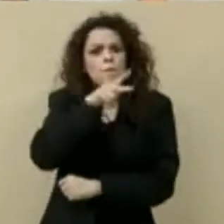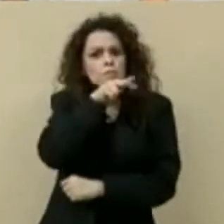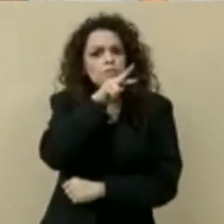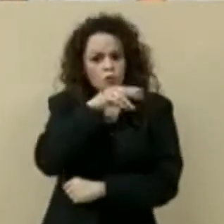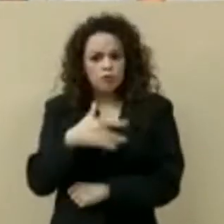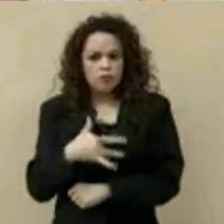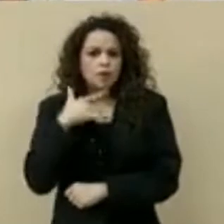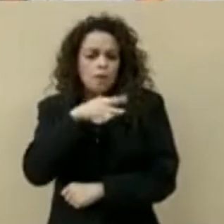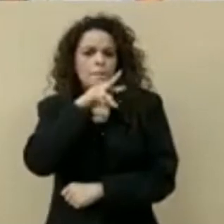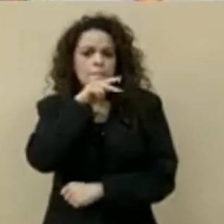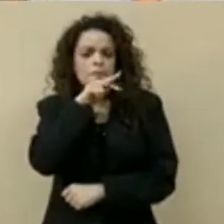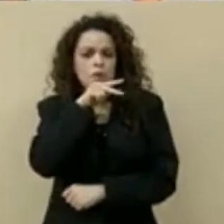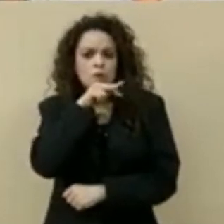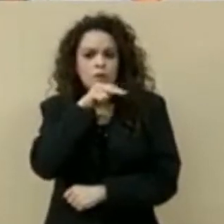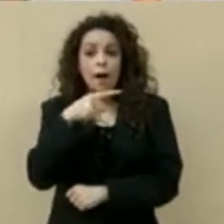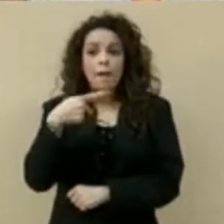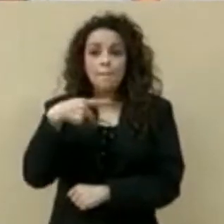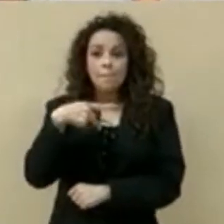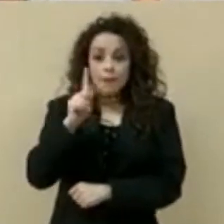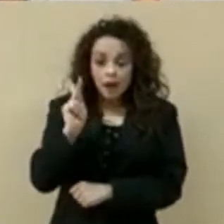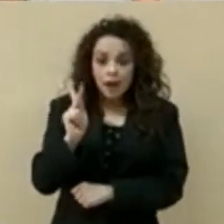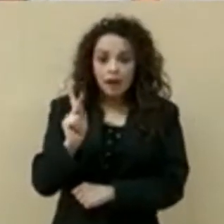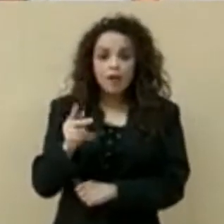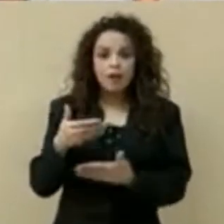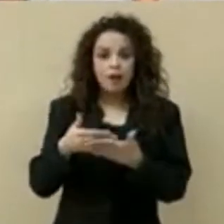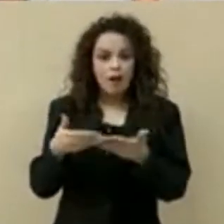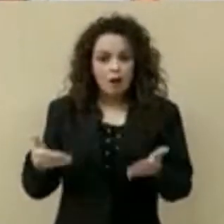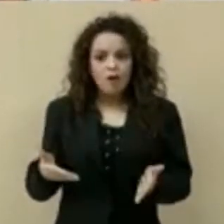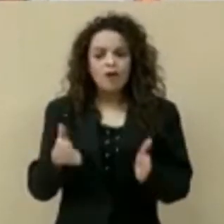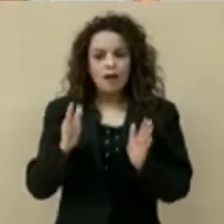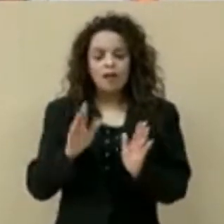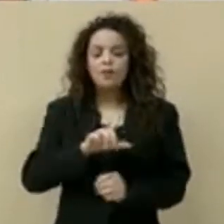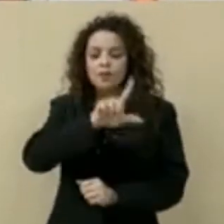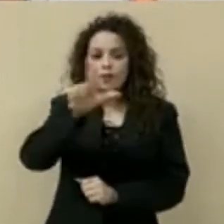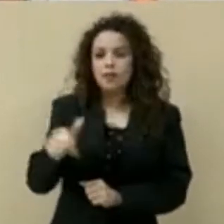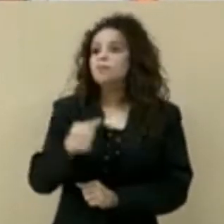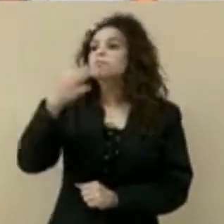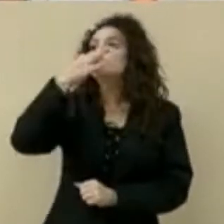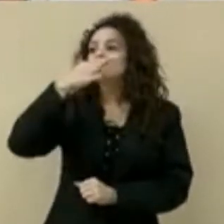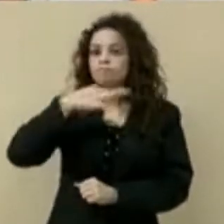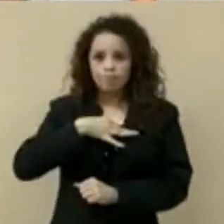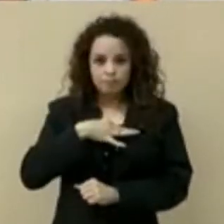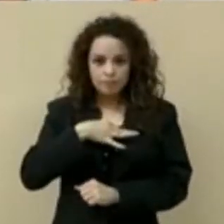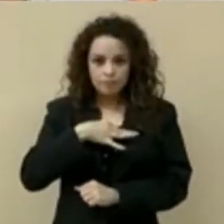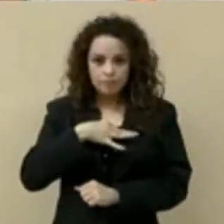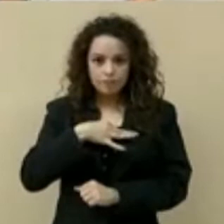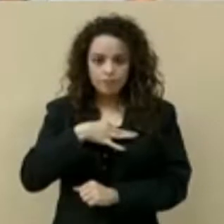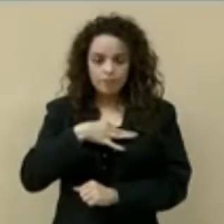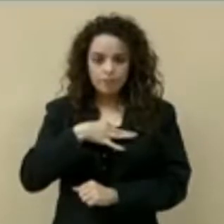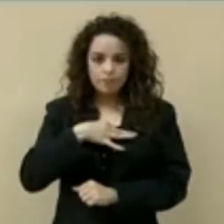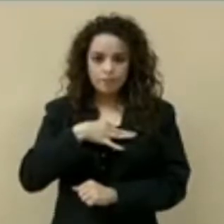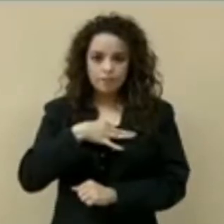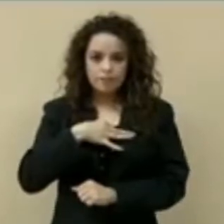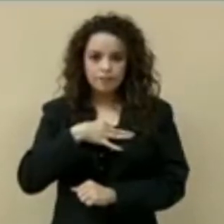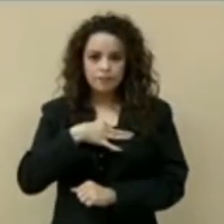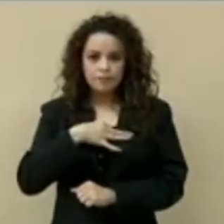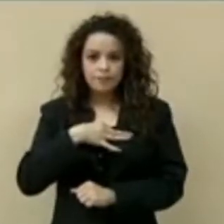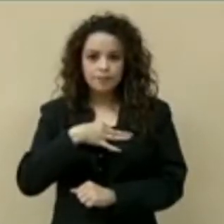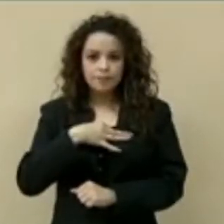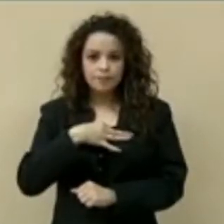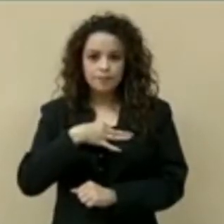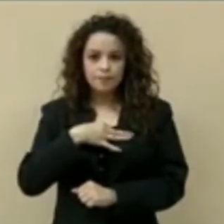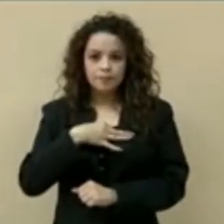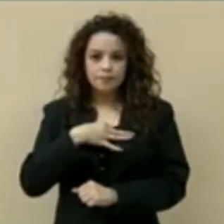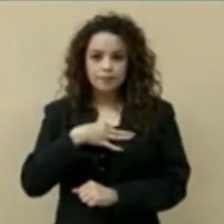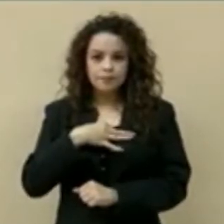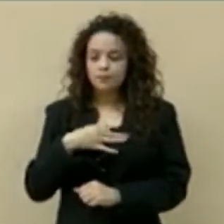ya luego tuve un reporte de que gozaba